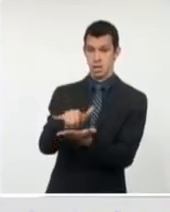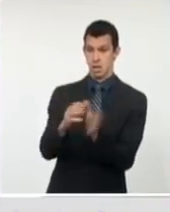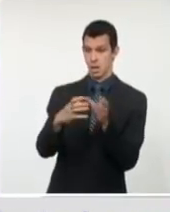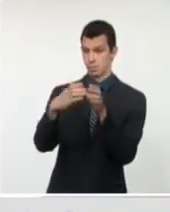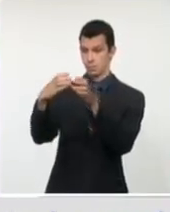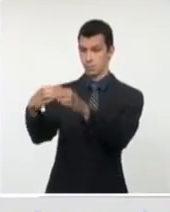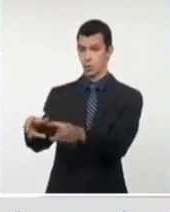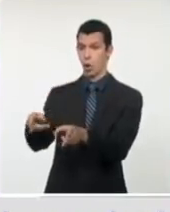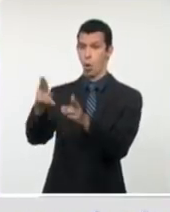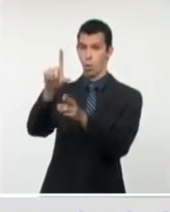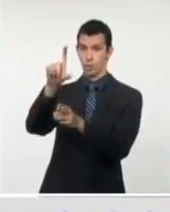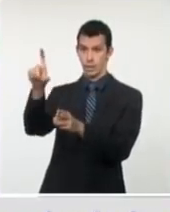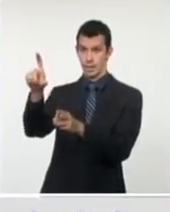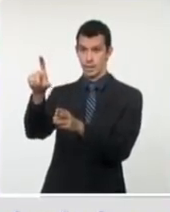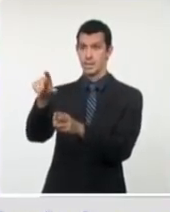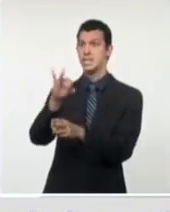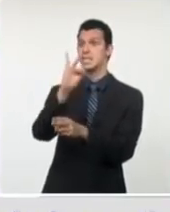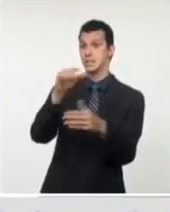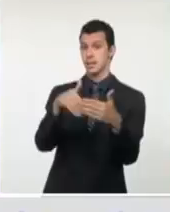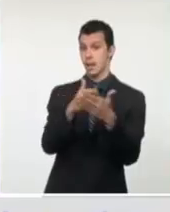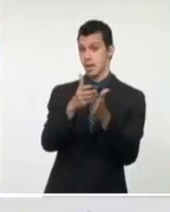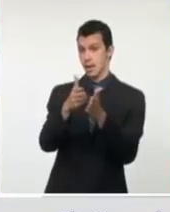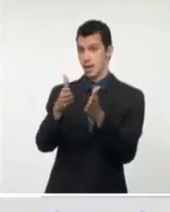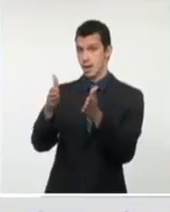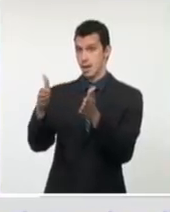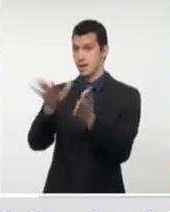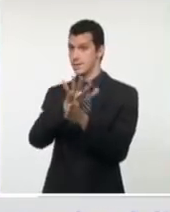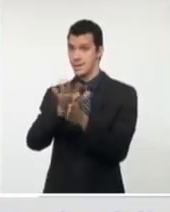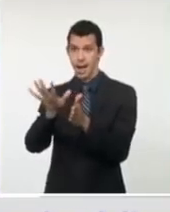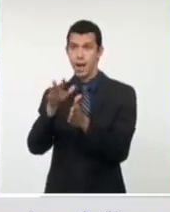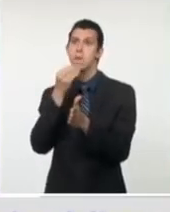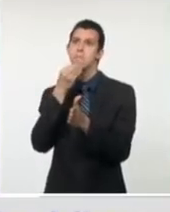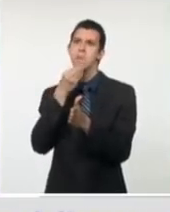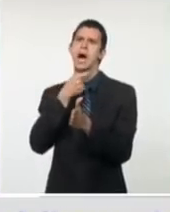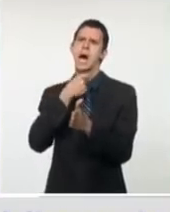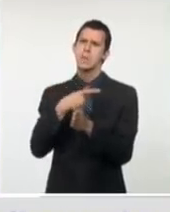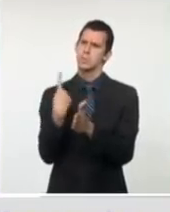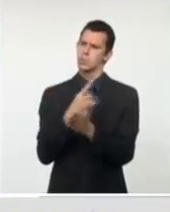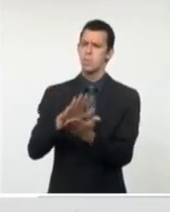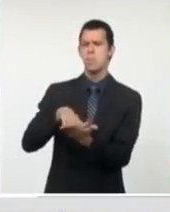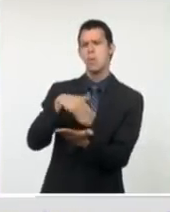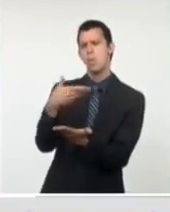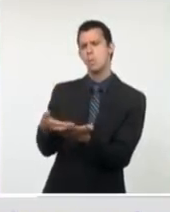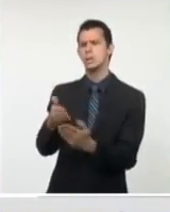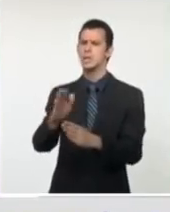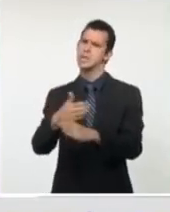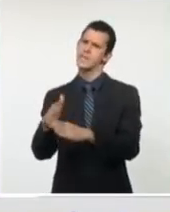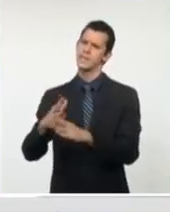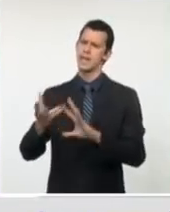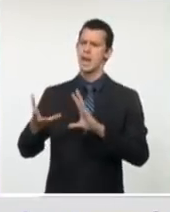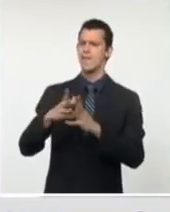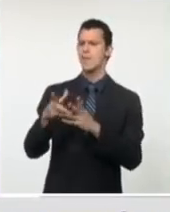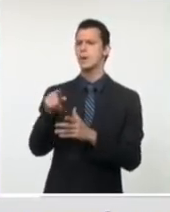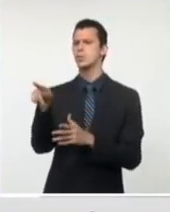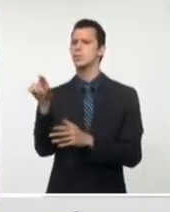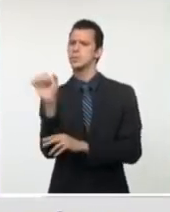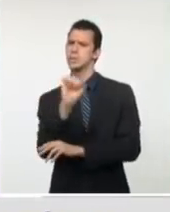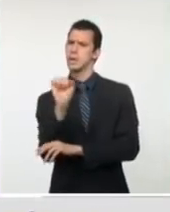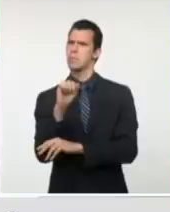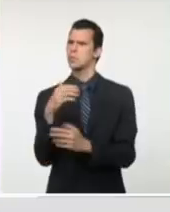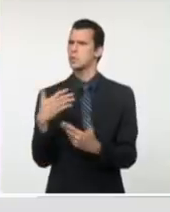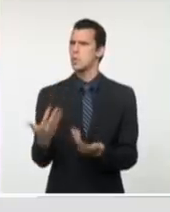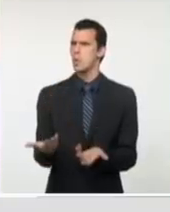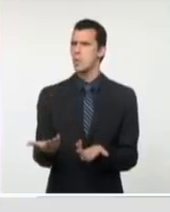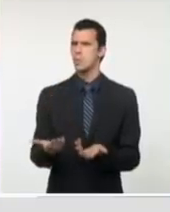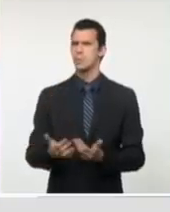para regresar a sus provincias por alguno de los sistemas de los medios de transporte disponibles en esa instalación. O sea,